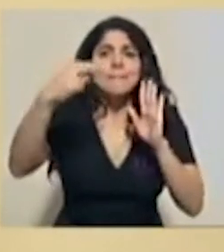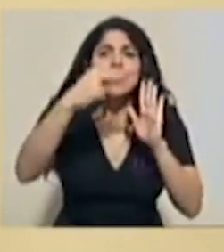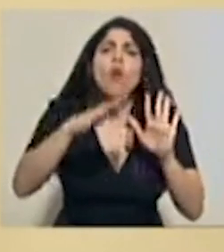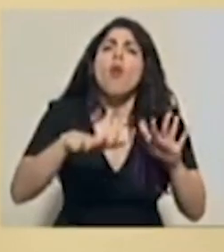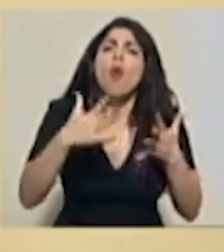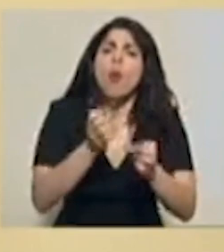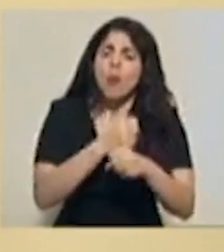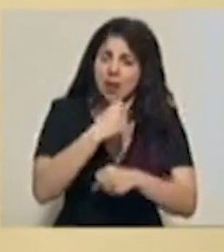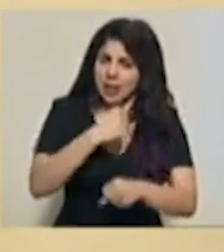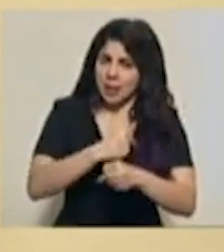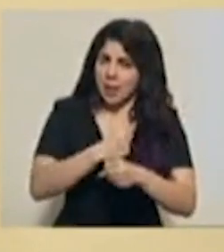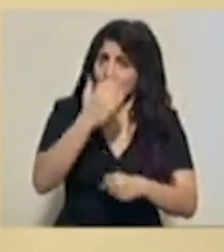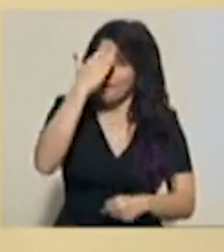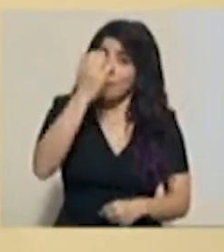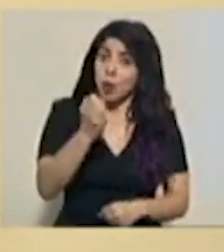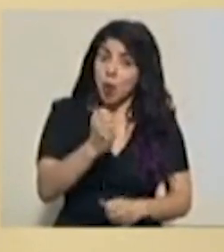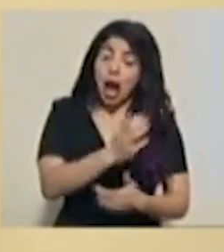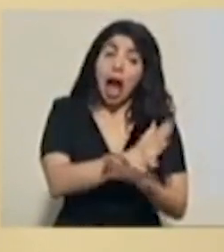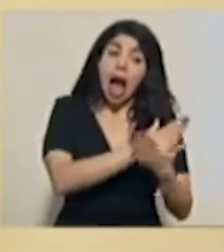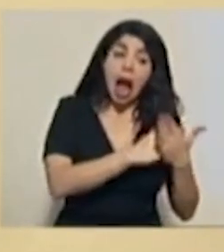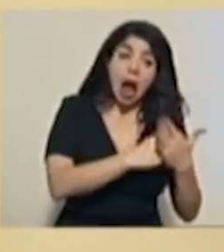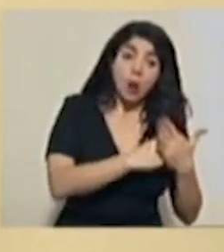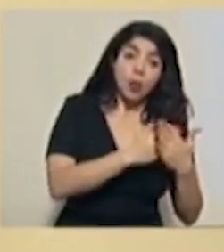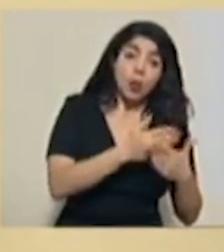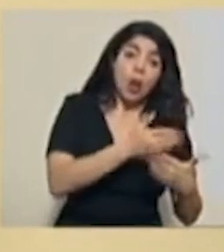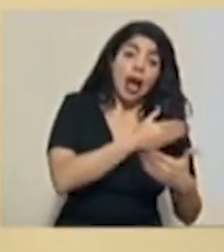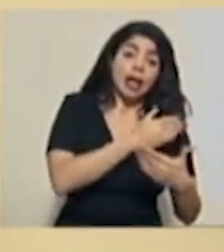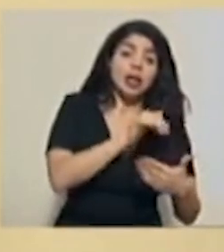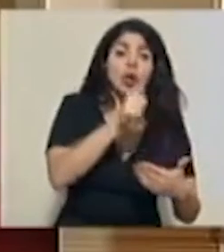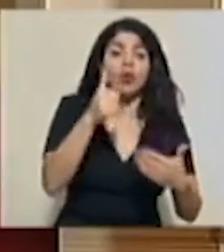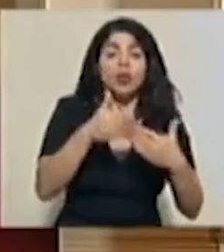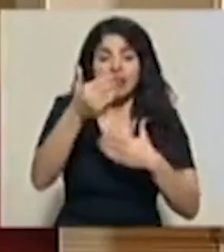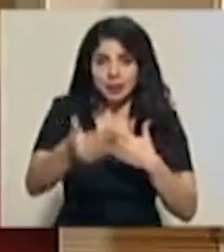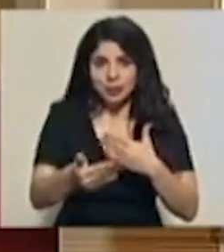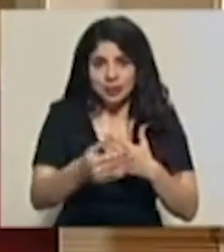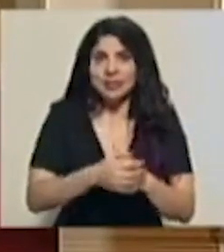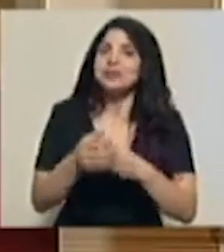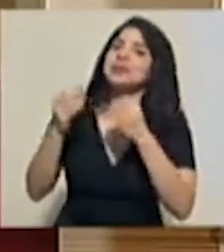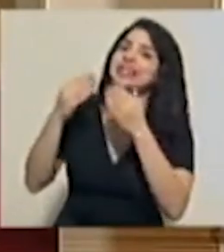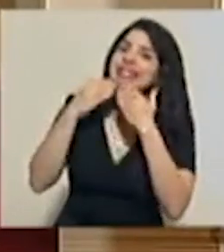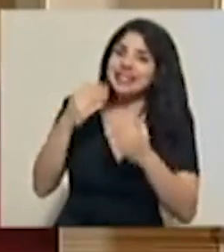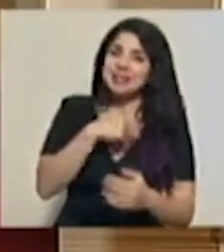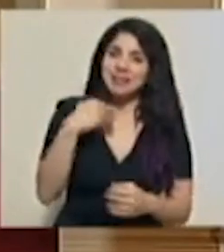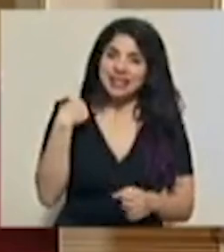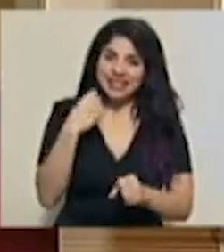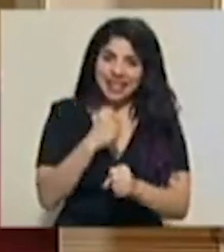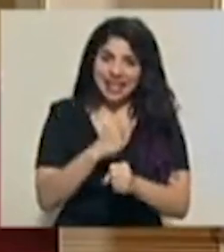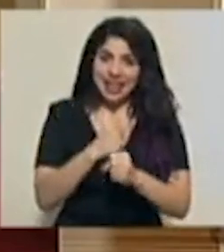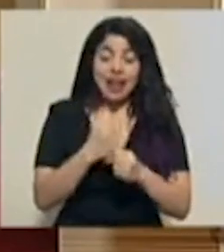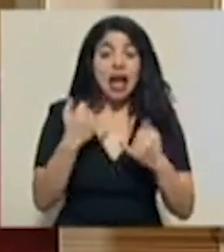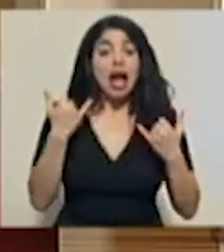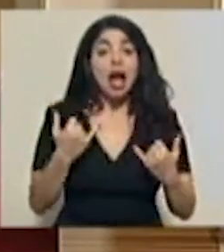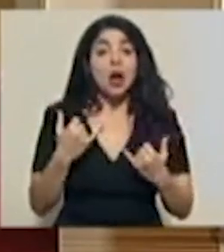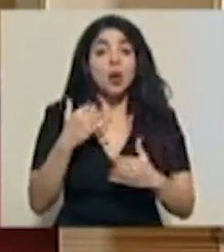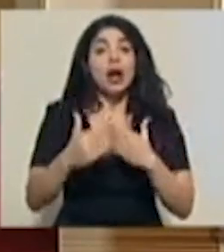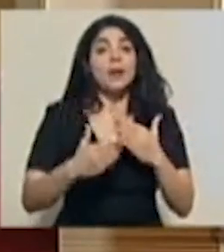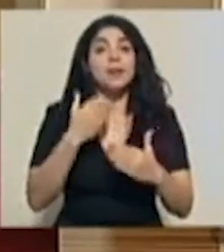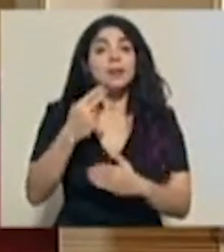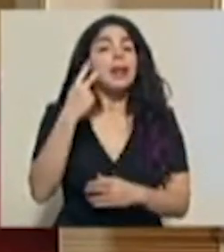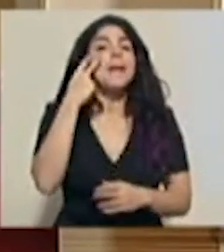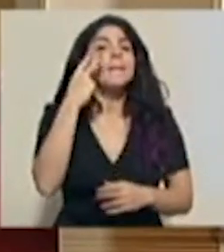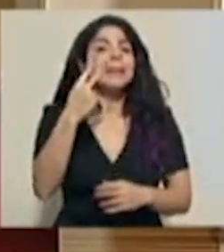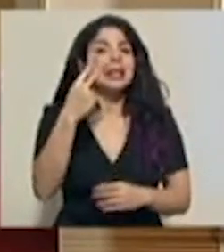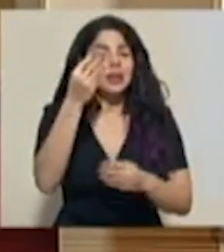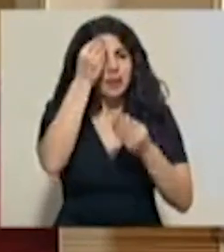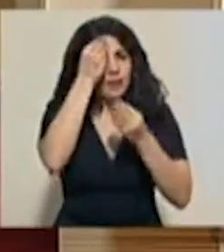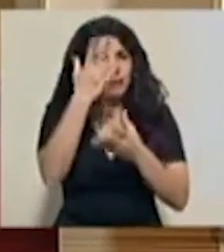trabajo y de por qué unos han entrado antes que otros. Muchas gracias a la ministra de Trabajo. A continuación, observaremos el